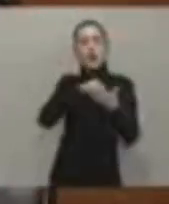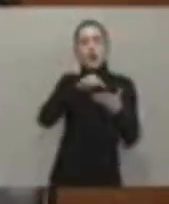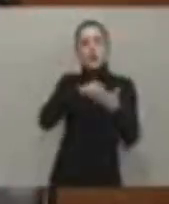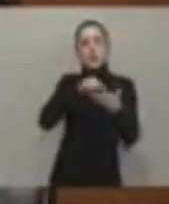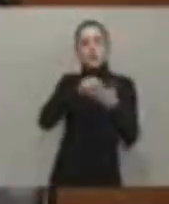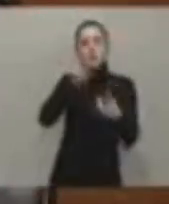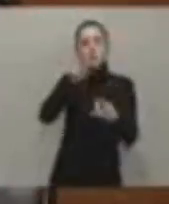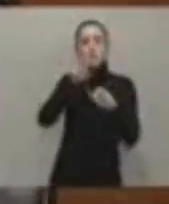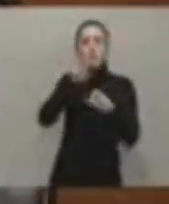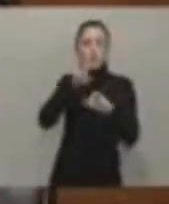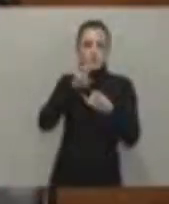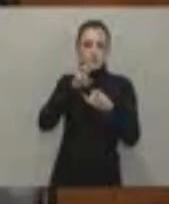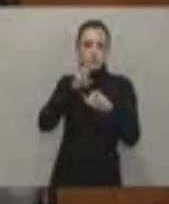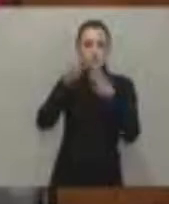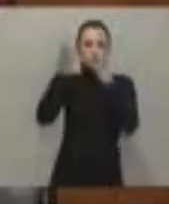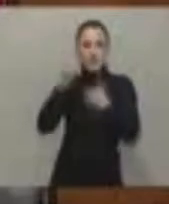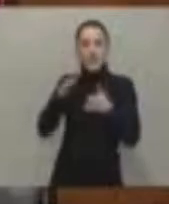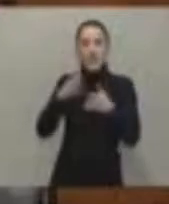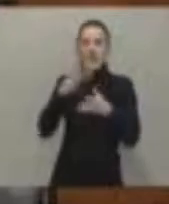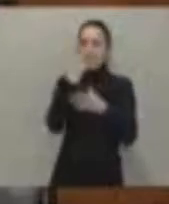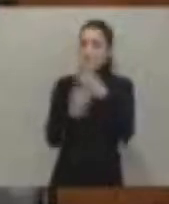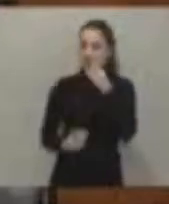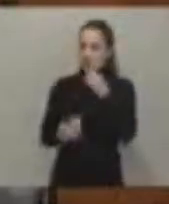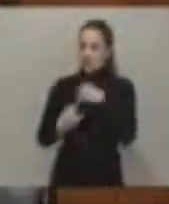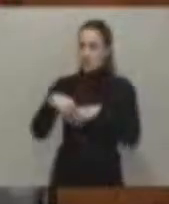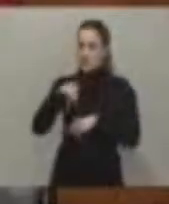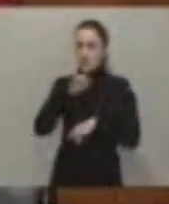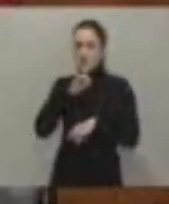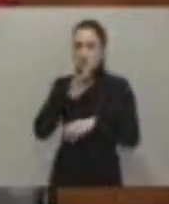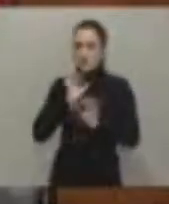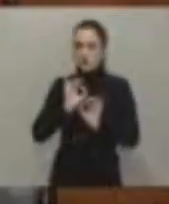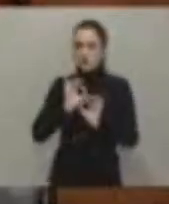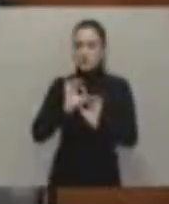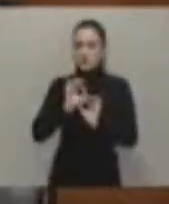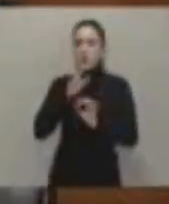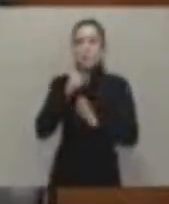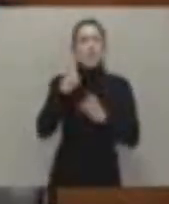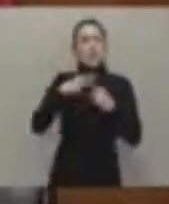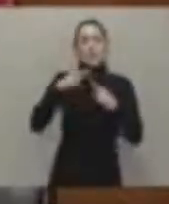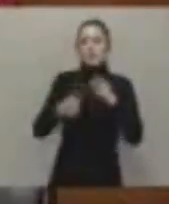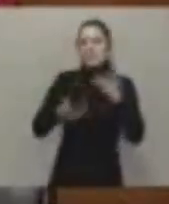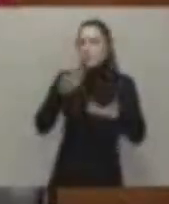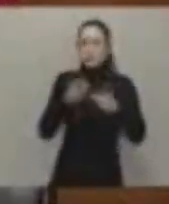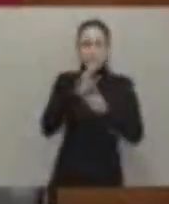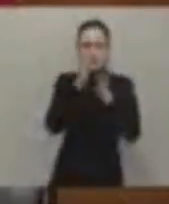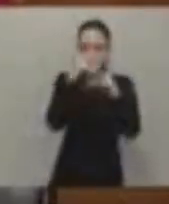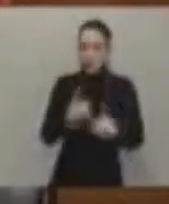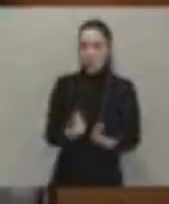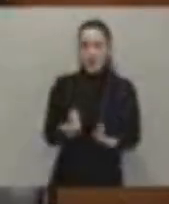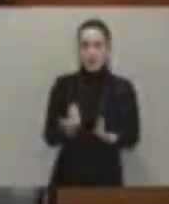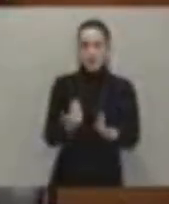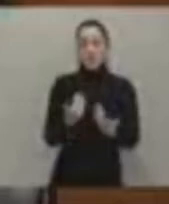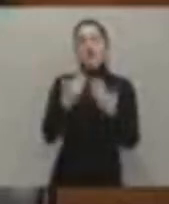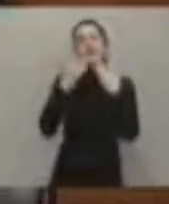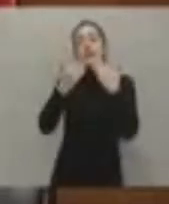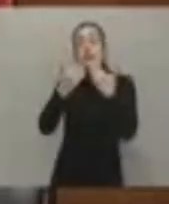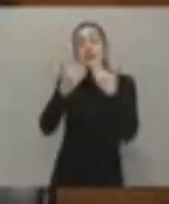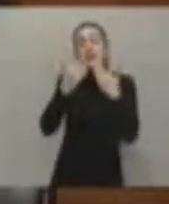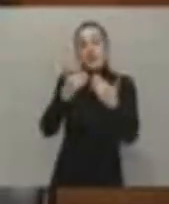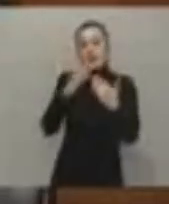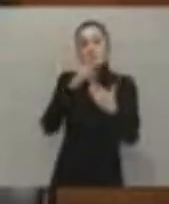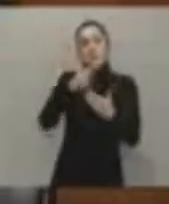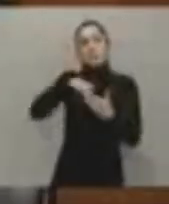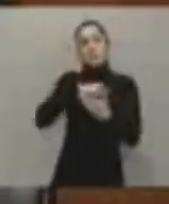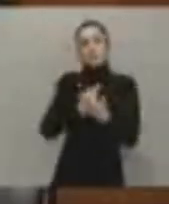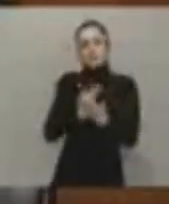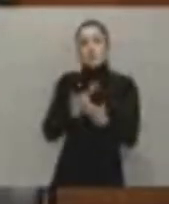equivocado. Han cometido injusticias. Y gracias a que los convencimos para bajar dos